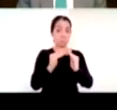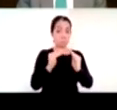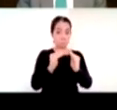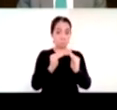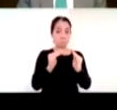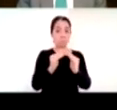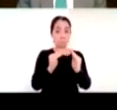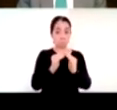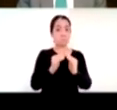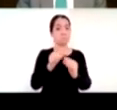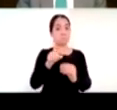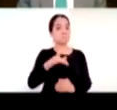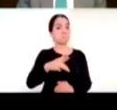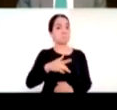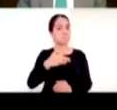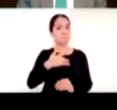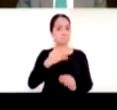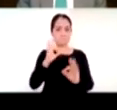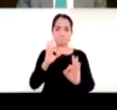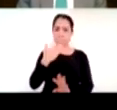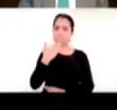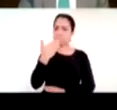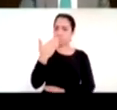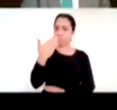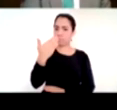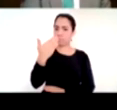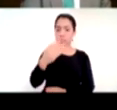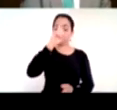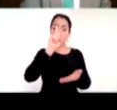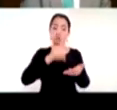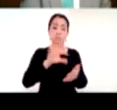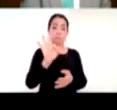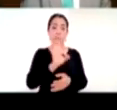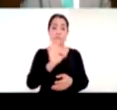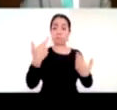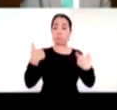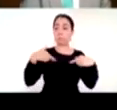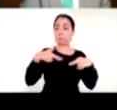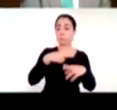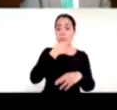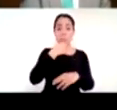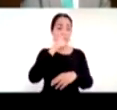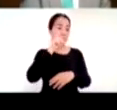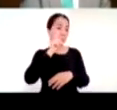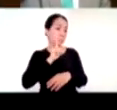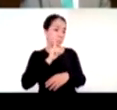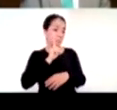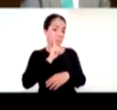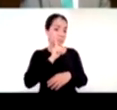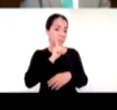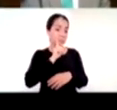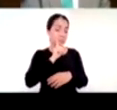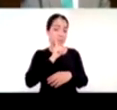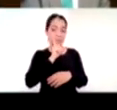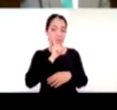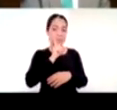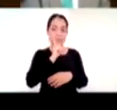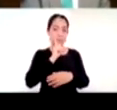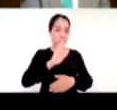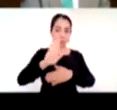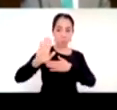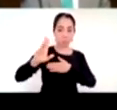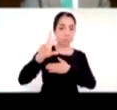maestras no hubieran estado de manera constante no hubiera habido una respuesta de naturaleza y sin duda